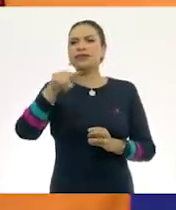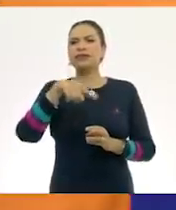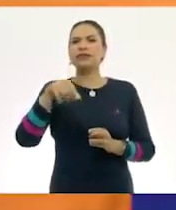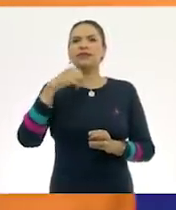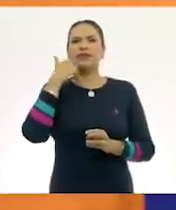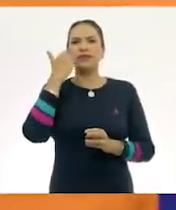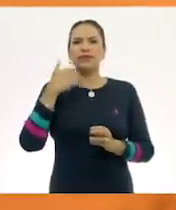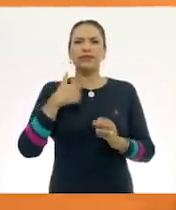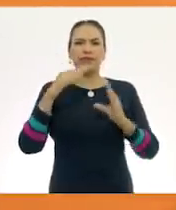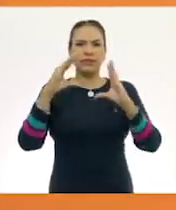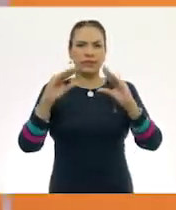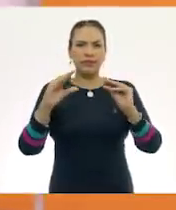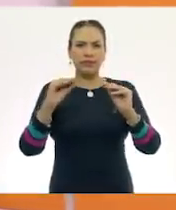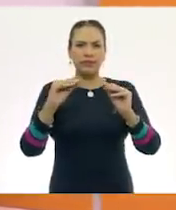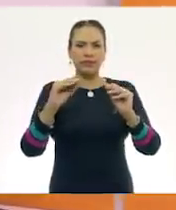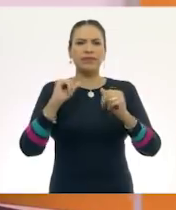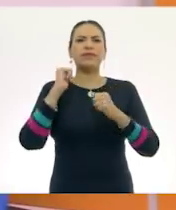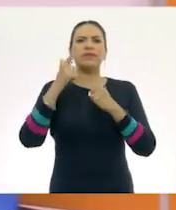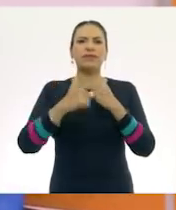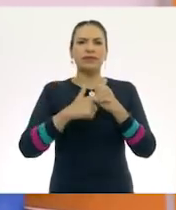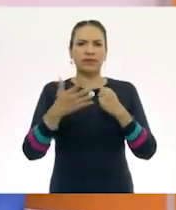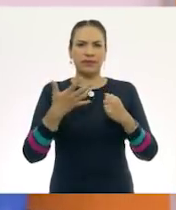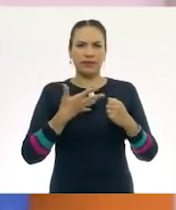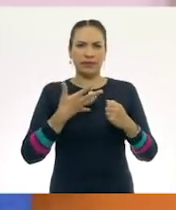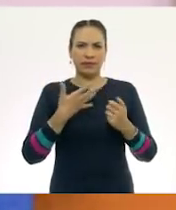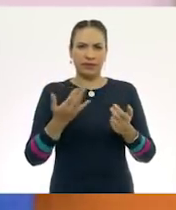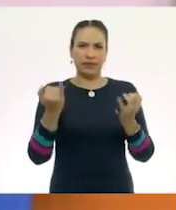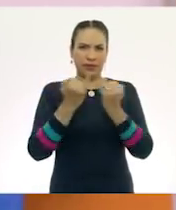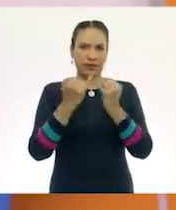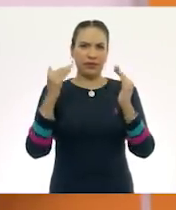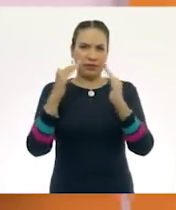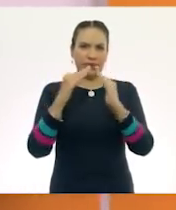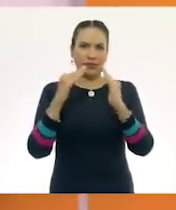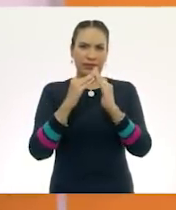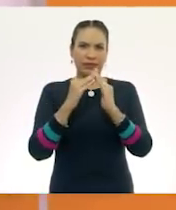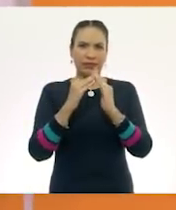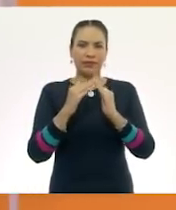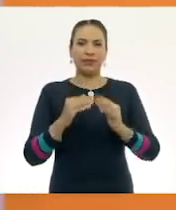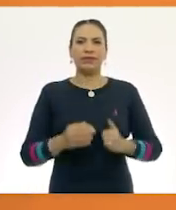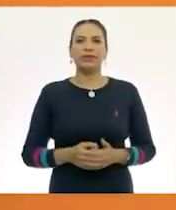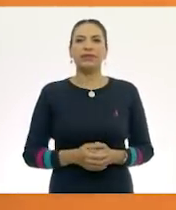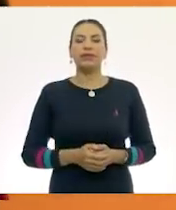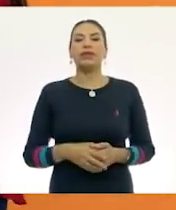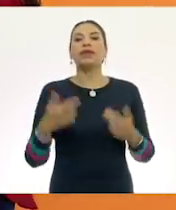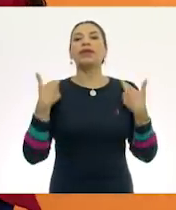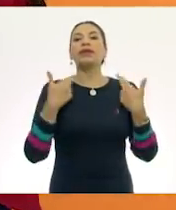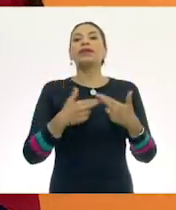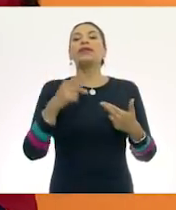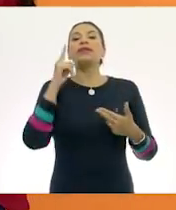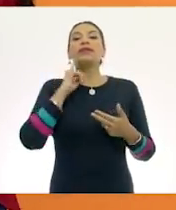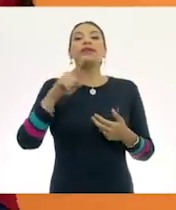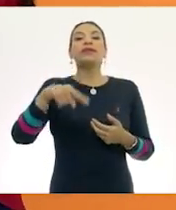enseñarte algo que traigo aquí también allá en casita. ¿Maestra?